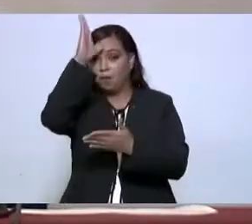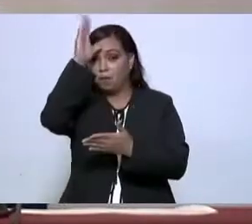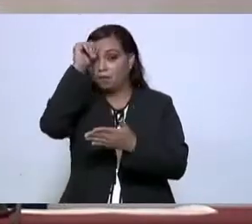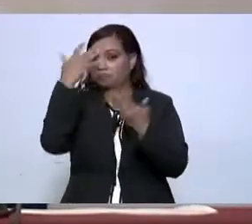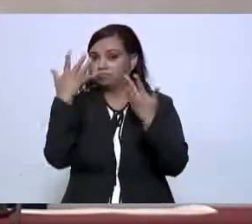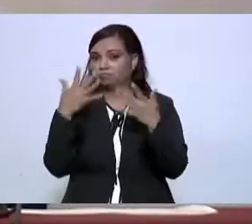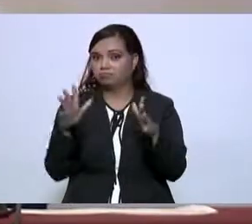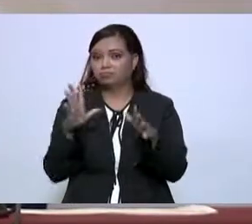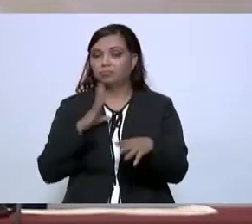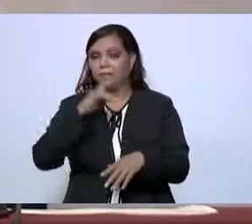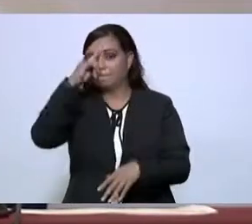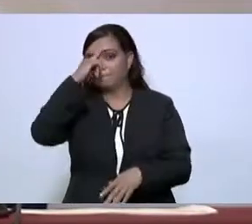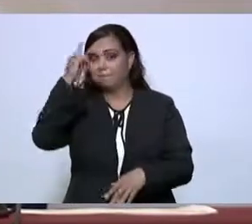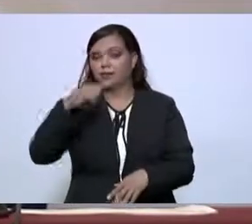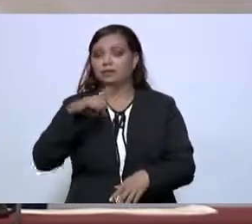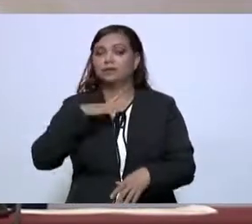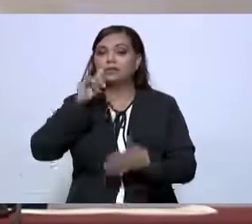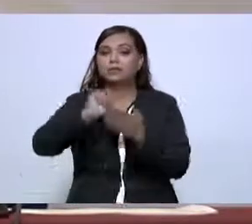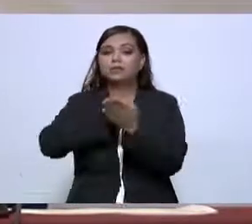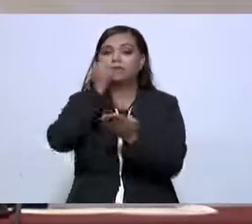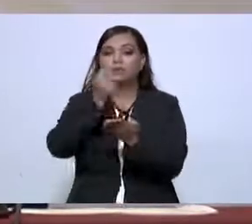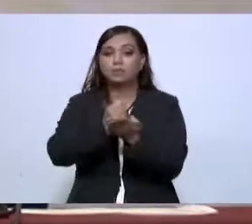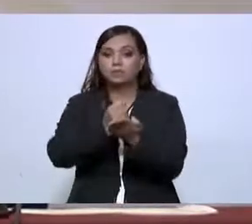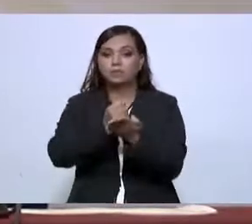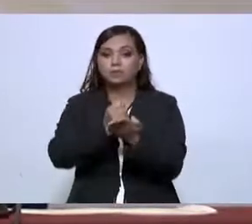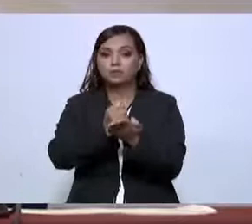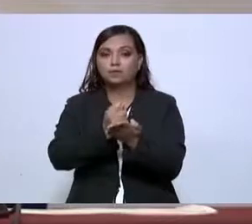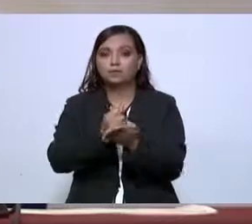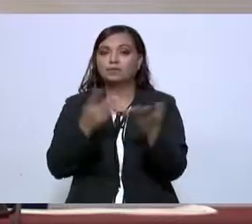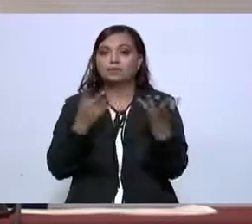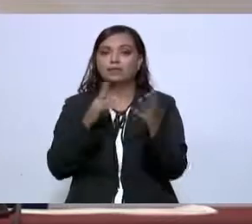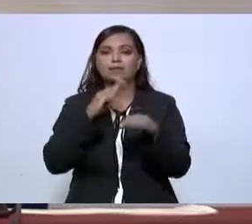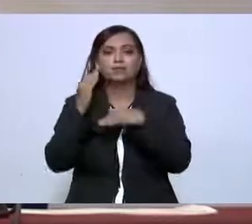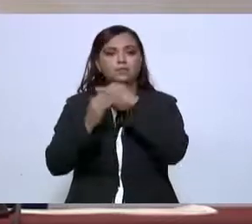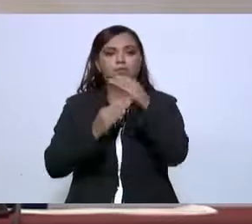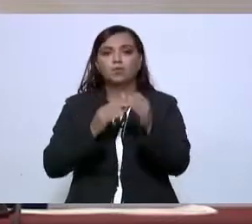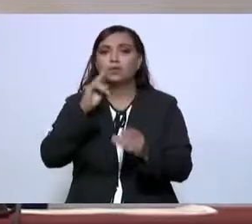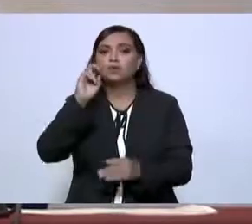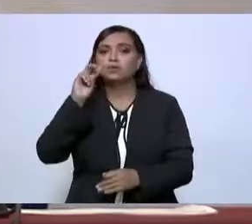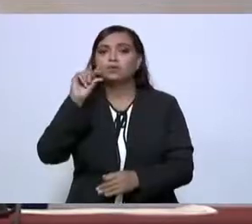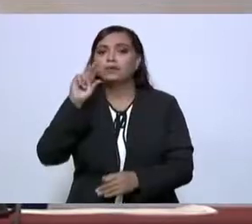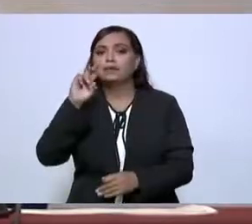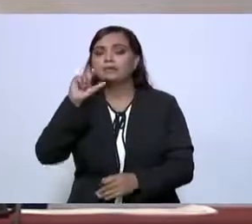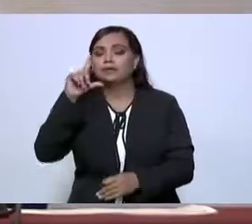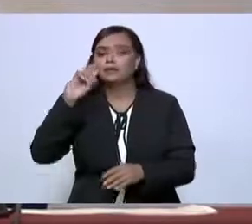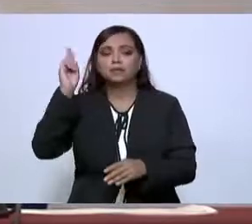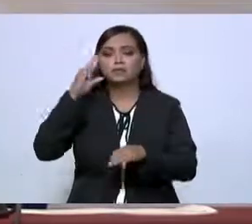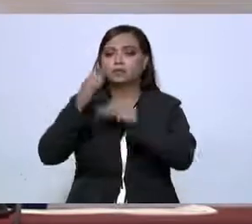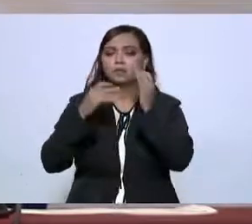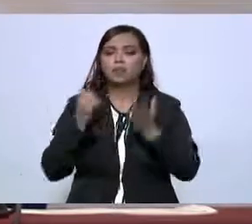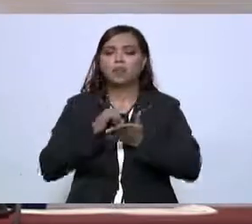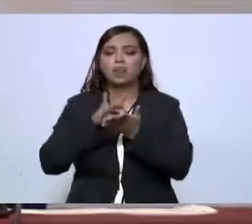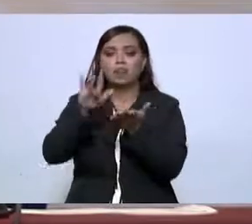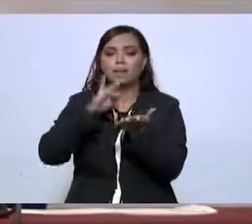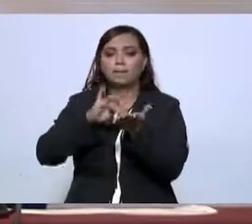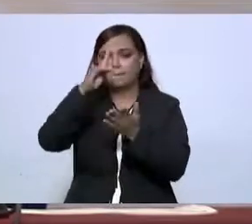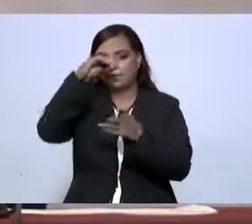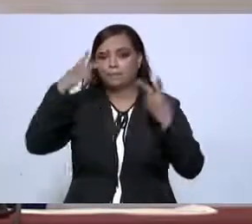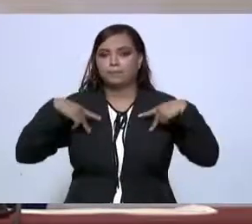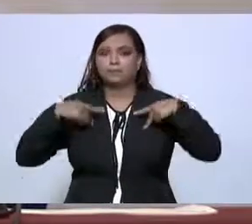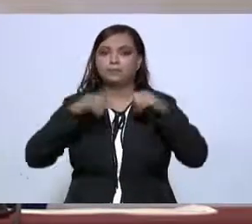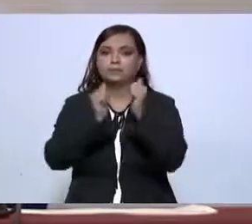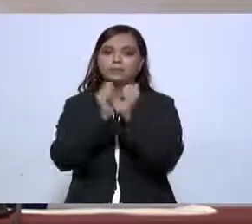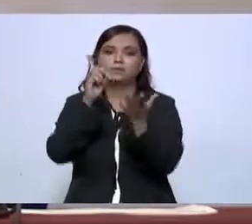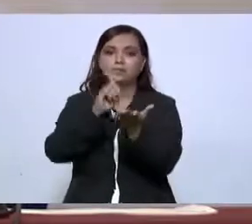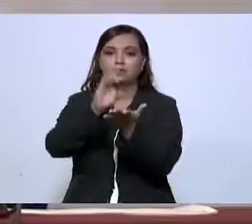para que en Tamaulipas sea universal el apoyo a personas con